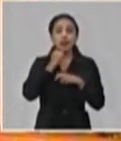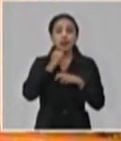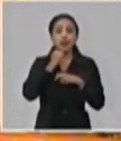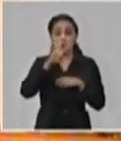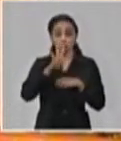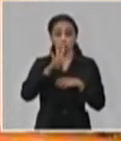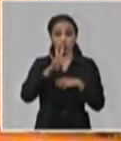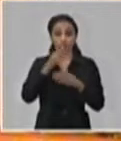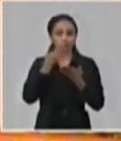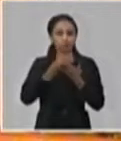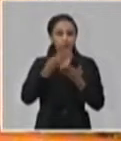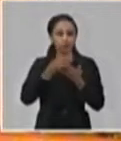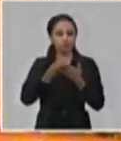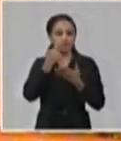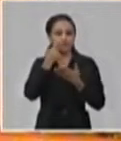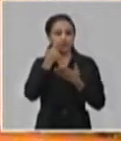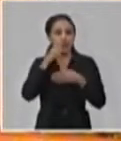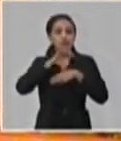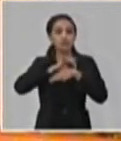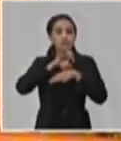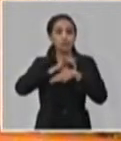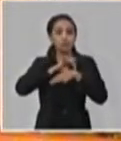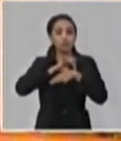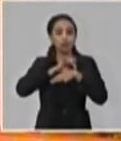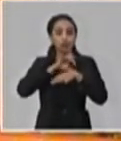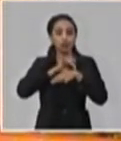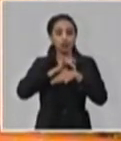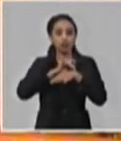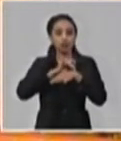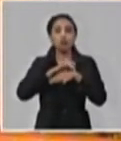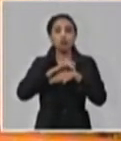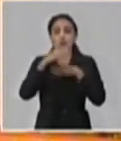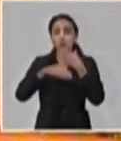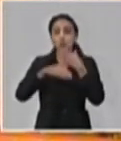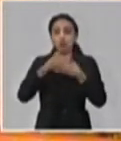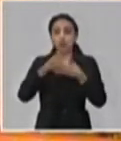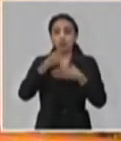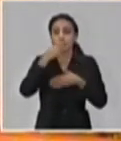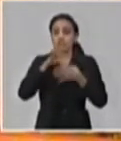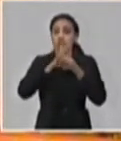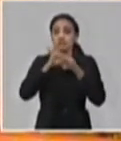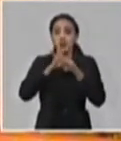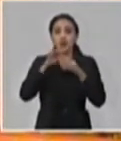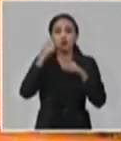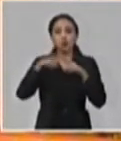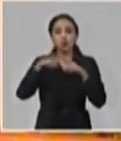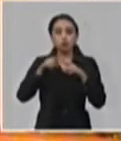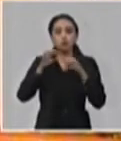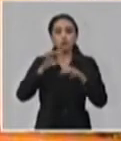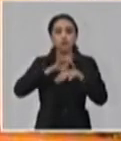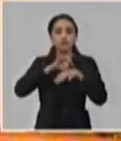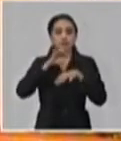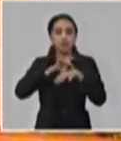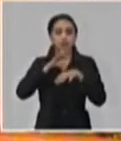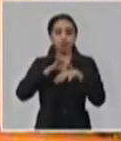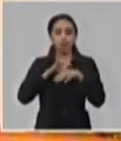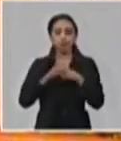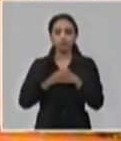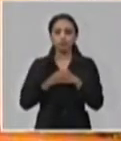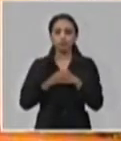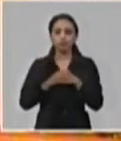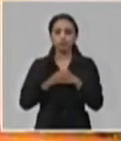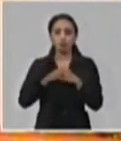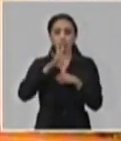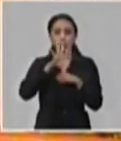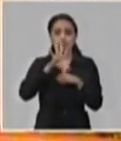muestras de las enfermedades, de las infecciones respiratorias agudas y de las enfermedades de tipo influenza. El